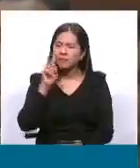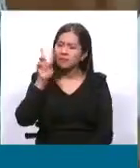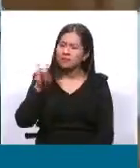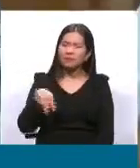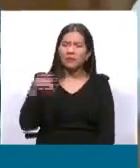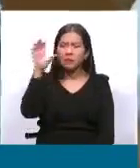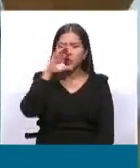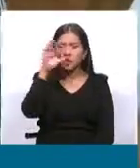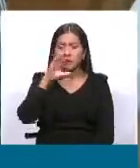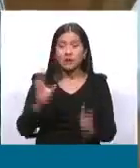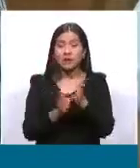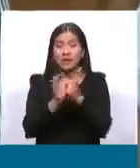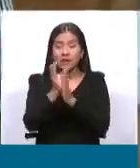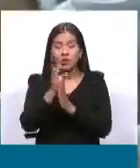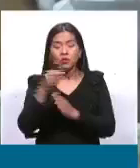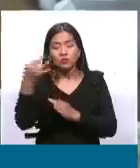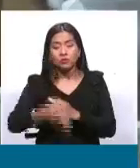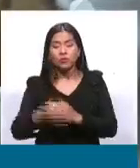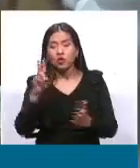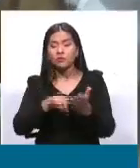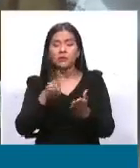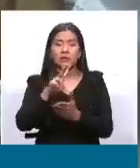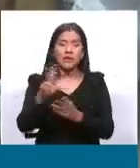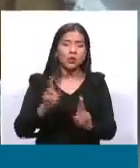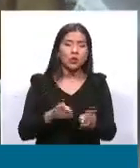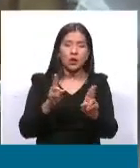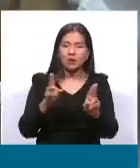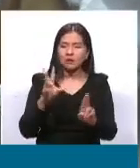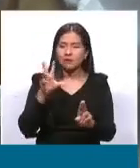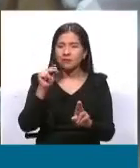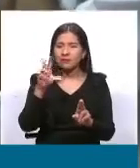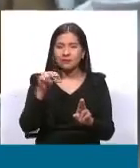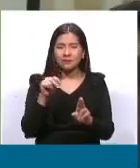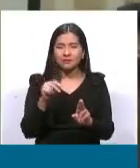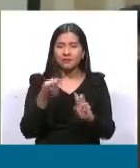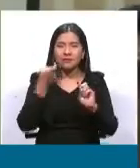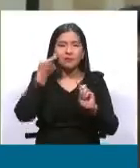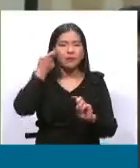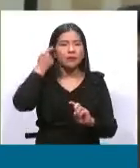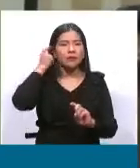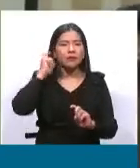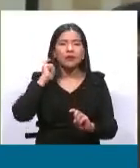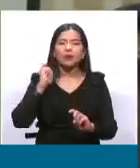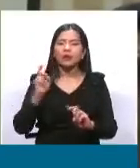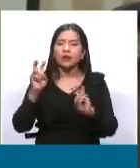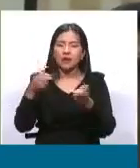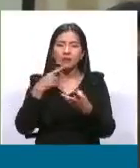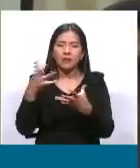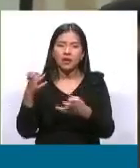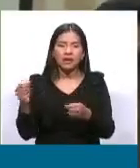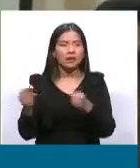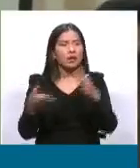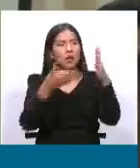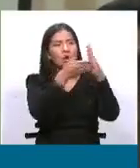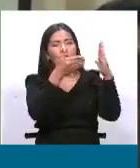un censo desarrollado en condiciones efectivas, sino construir una agenda política de oposición.